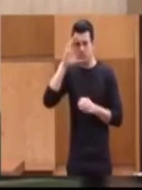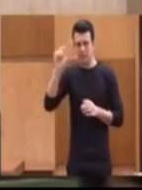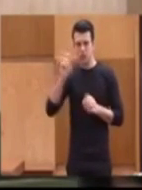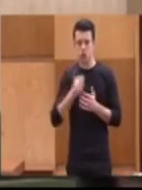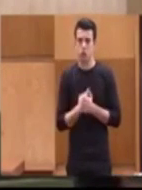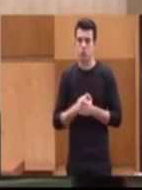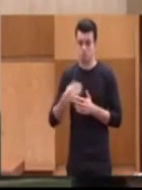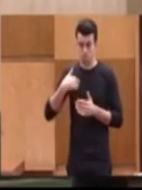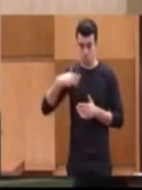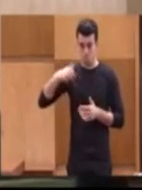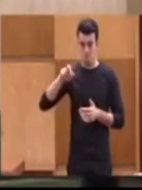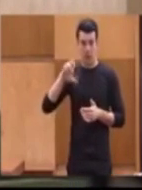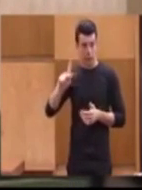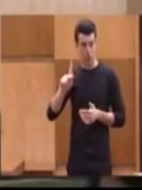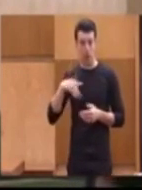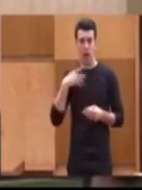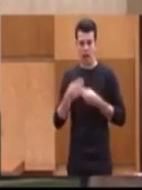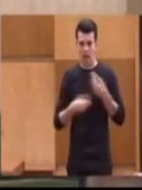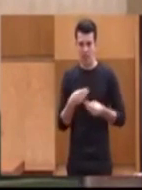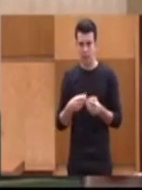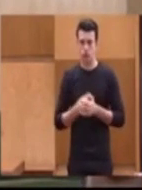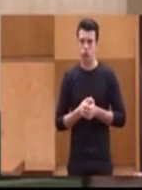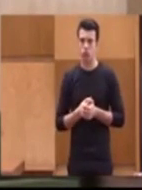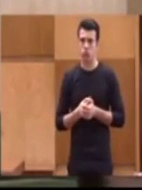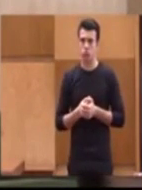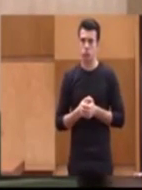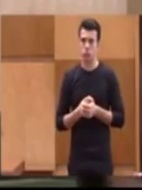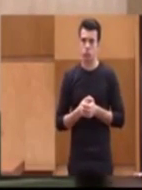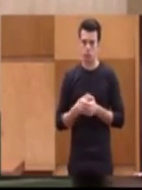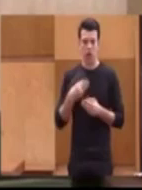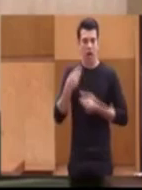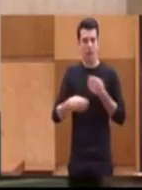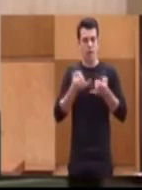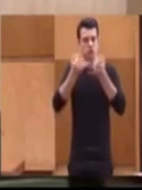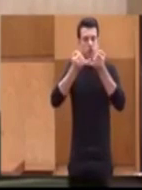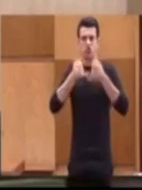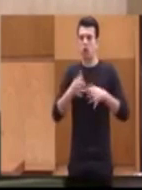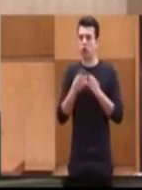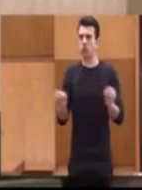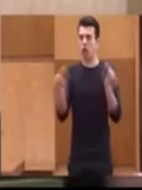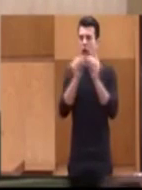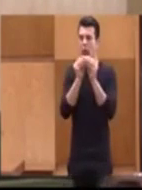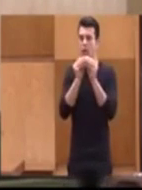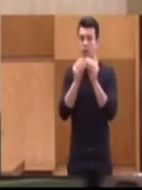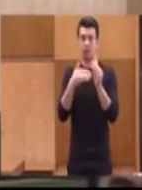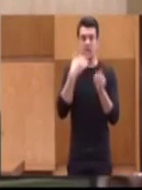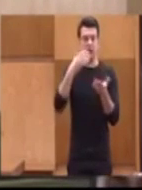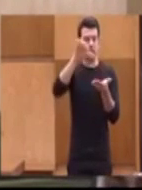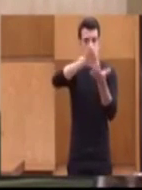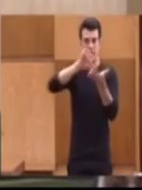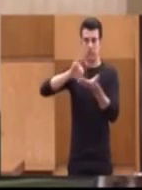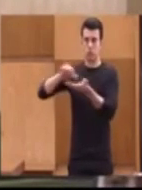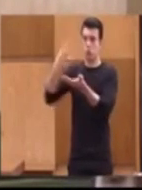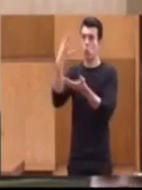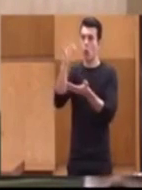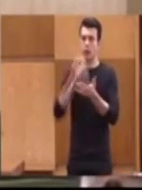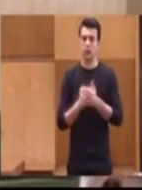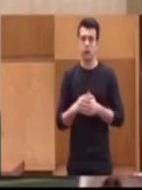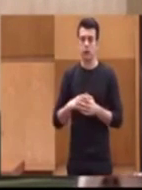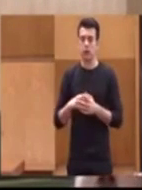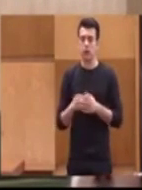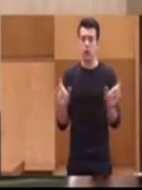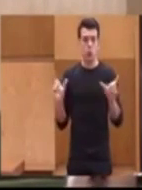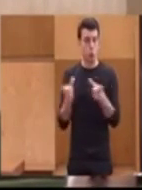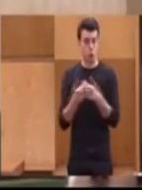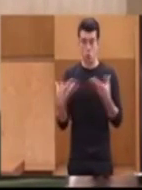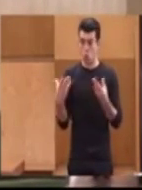MERP lo hacemos. Hemos conseguido realizar actos simultáneos hasta en 40 capitales y nos hemos reunido